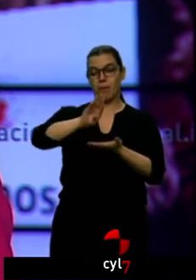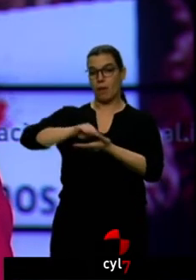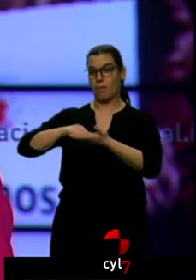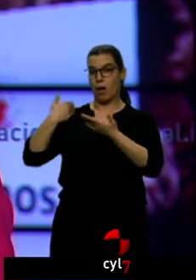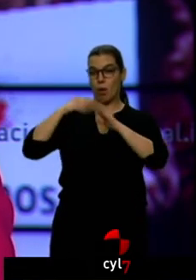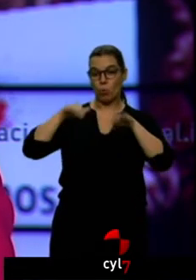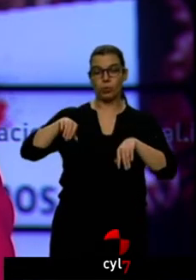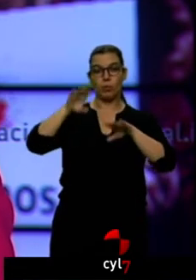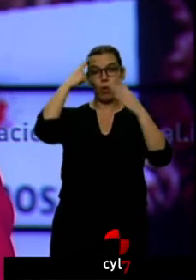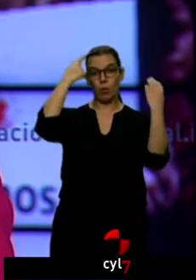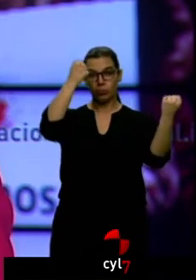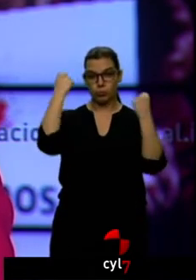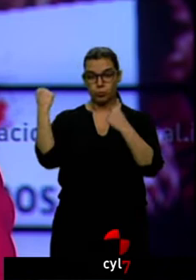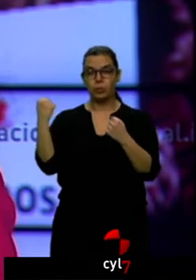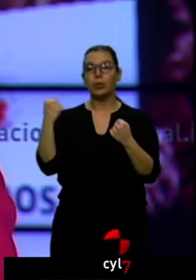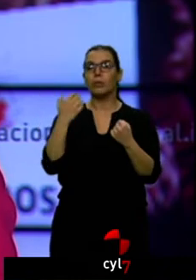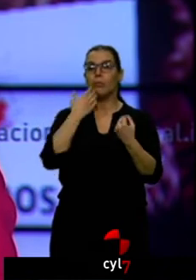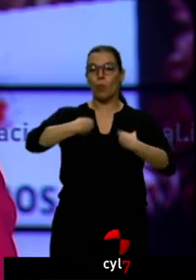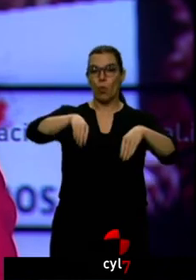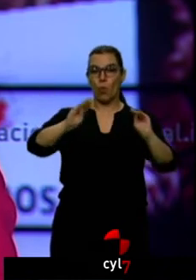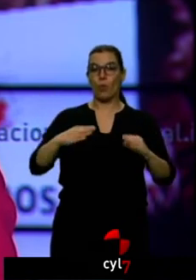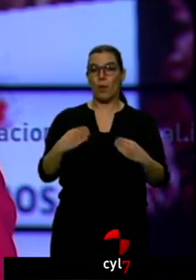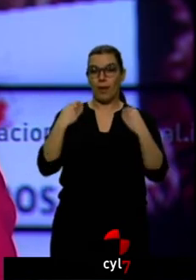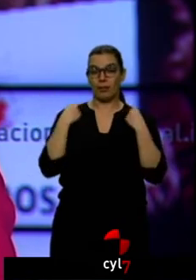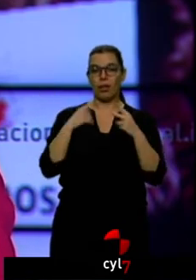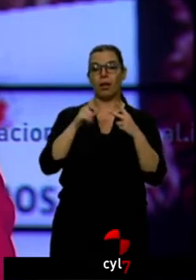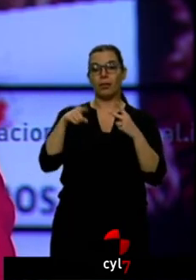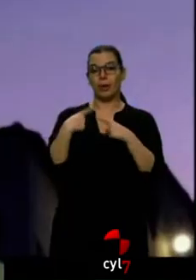autoridades han sido una manta y pertenencias de la joven.